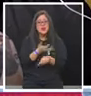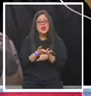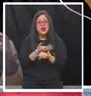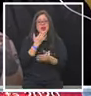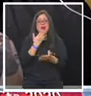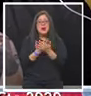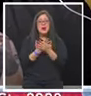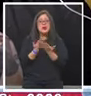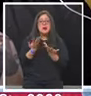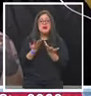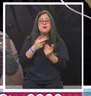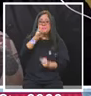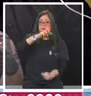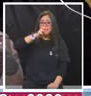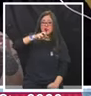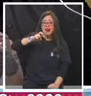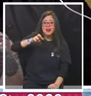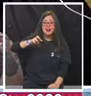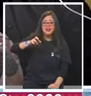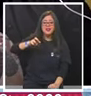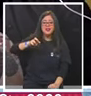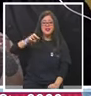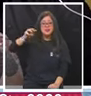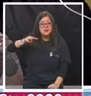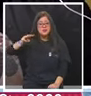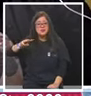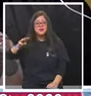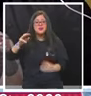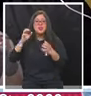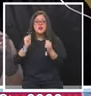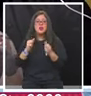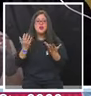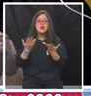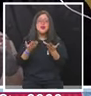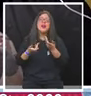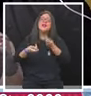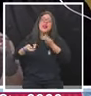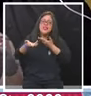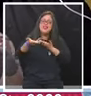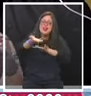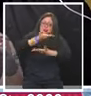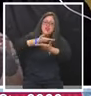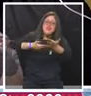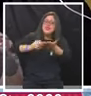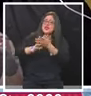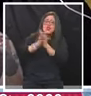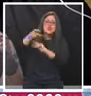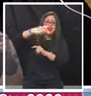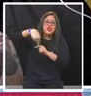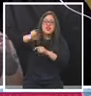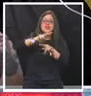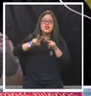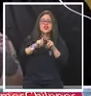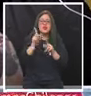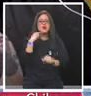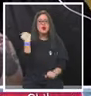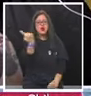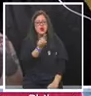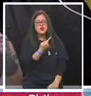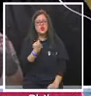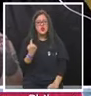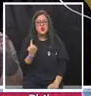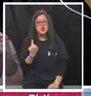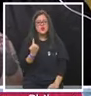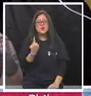nuestros héroes, que son nuestros padres, y que podamos devolverles todo lo que ellos hicieron por nosotros. Y